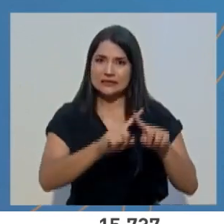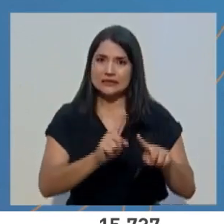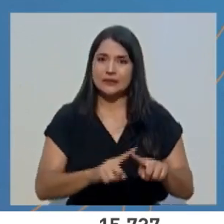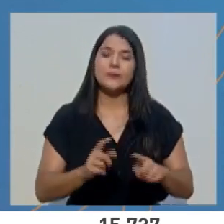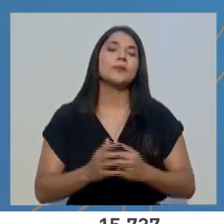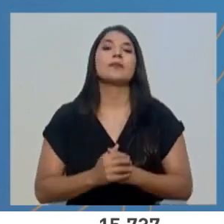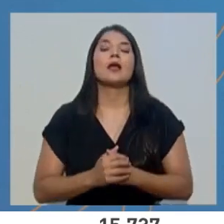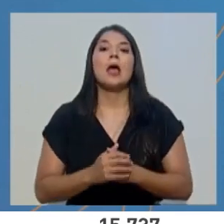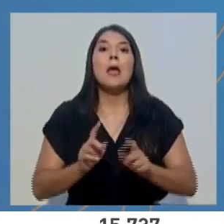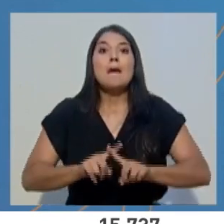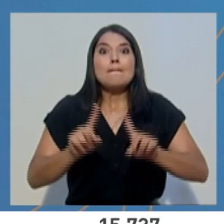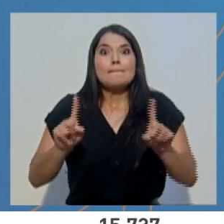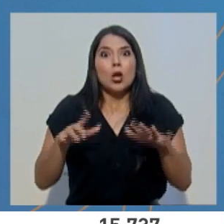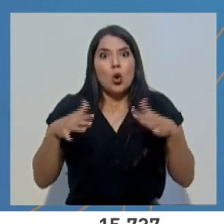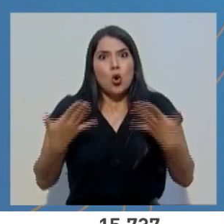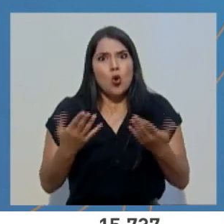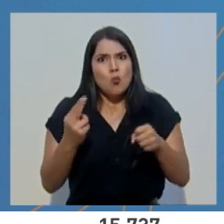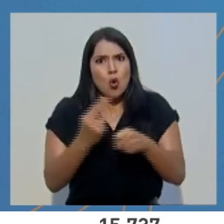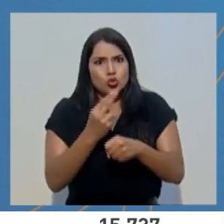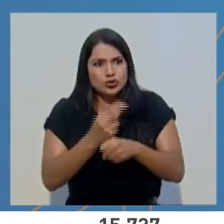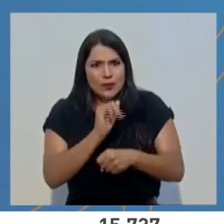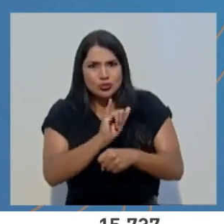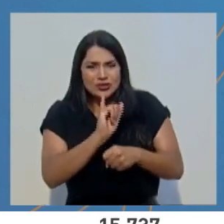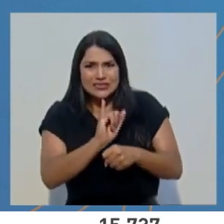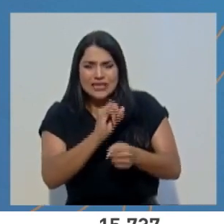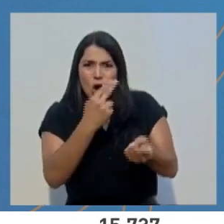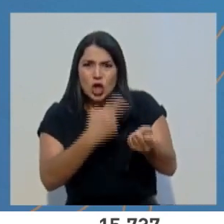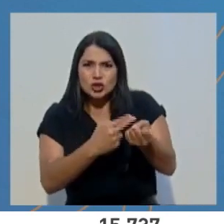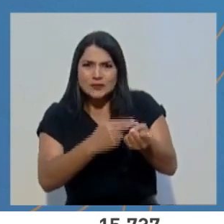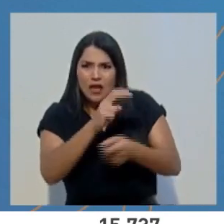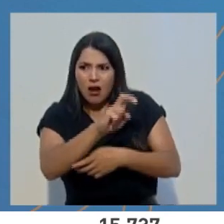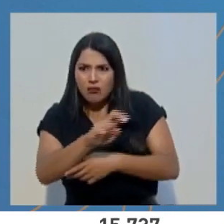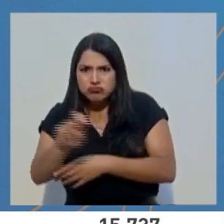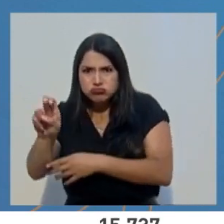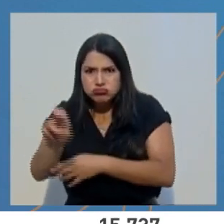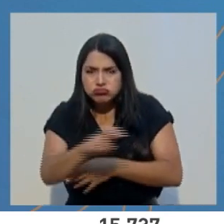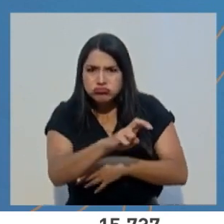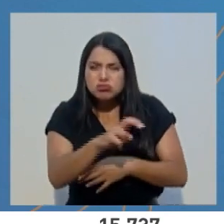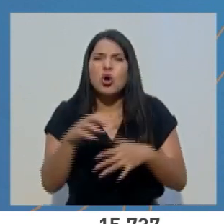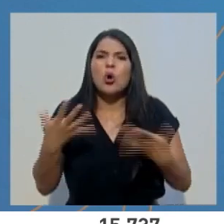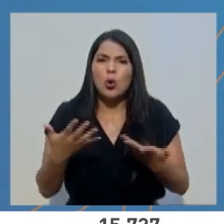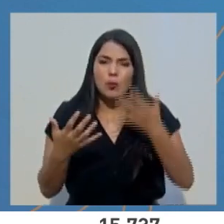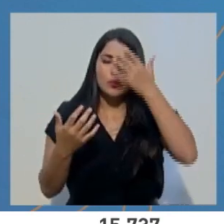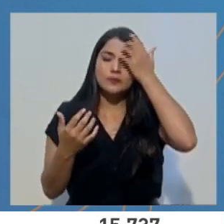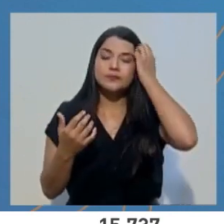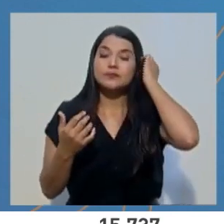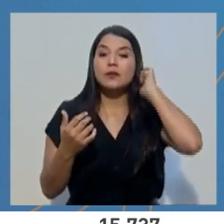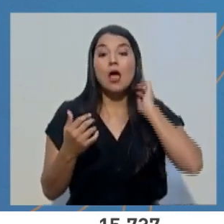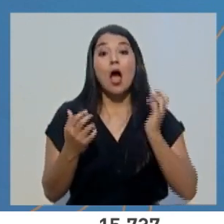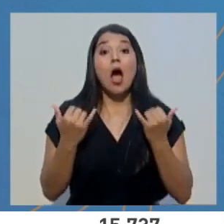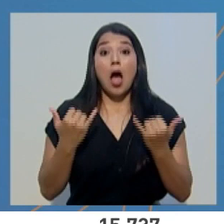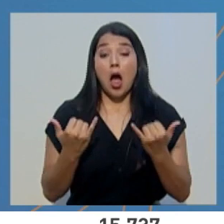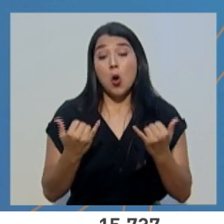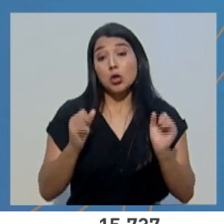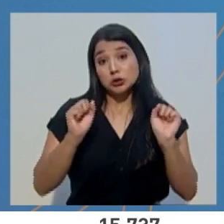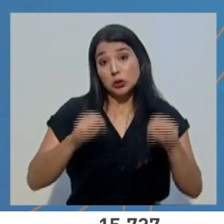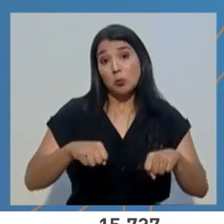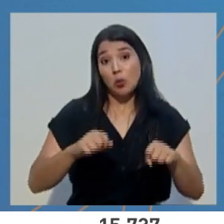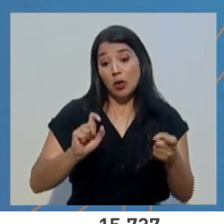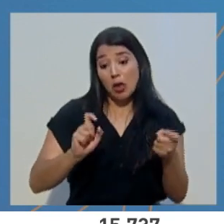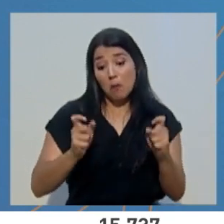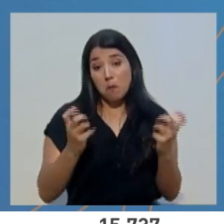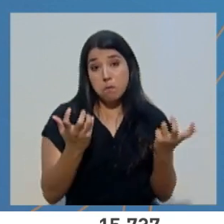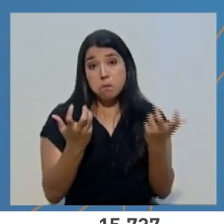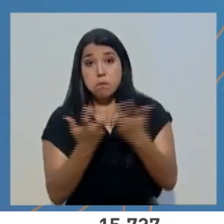¿Pero cómo estamos utilizando estas unidades médicas móviles? En el caso actual, se pueden adaptar para